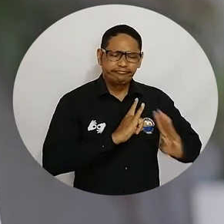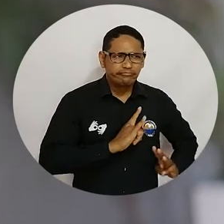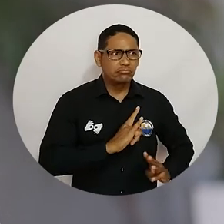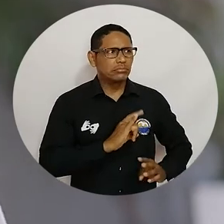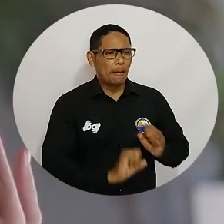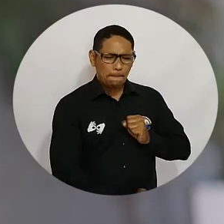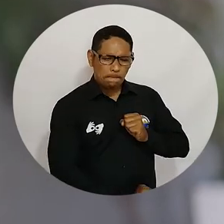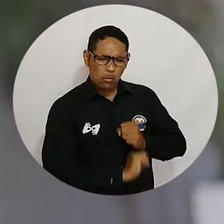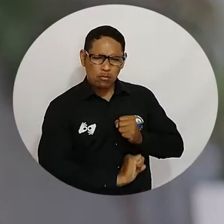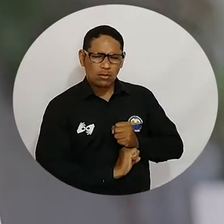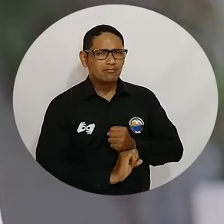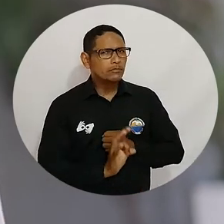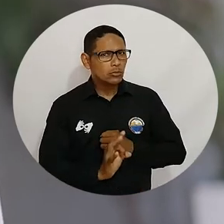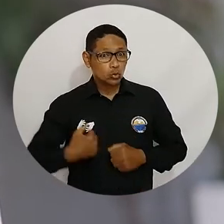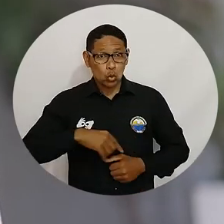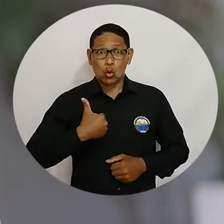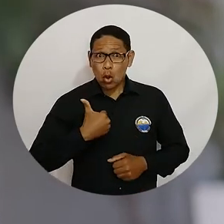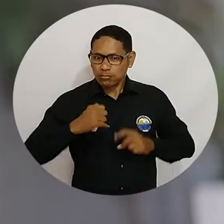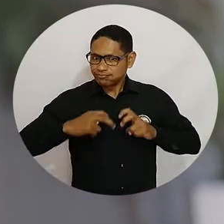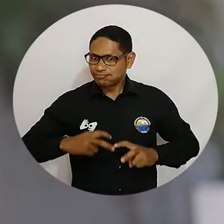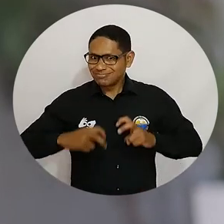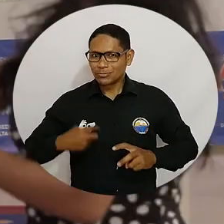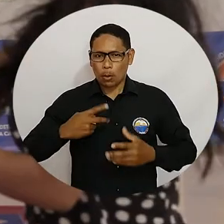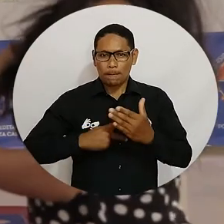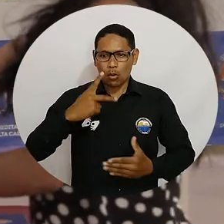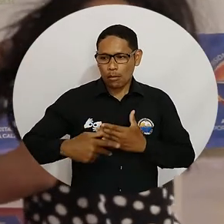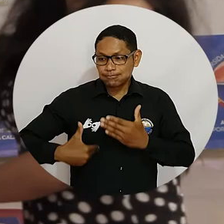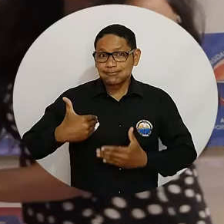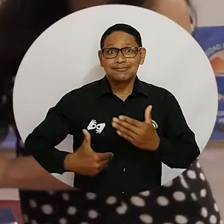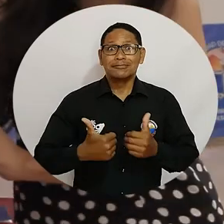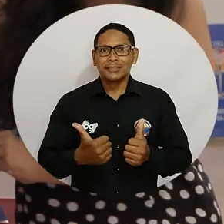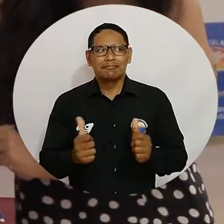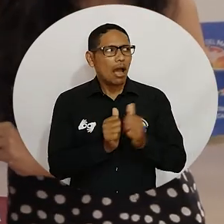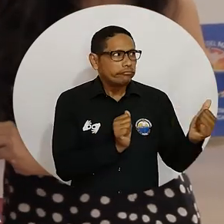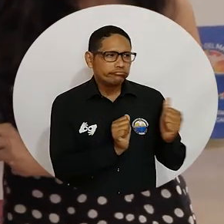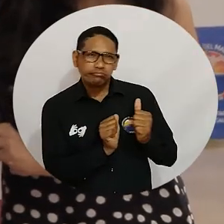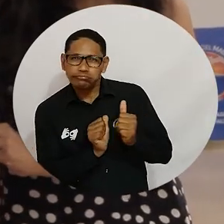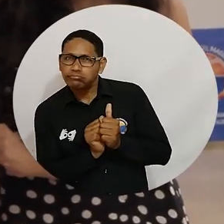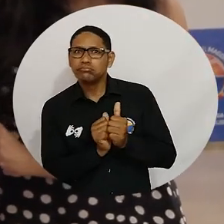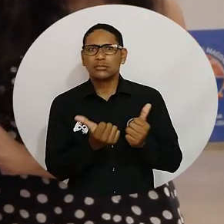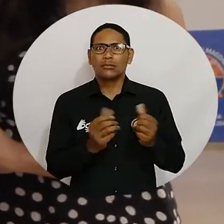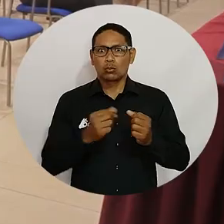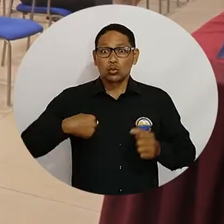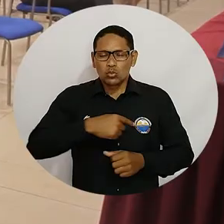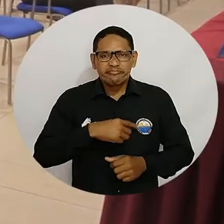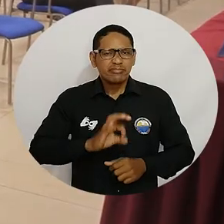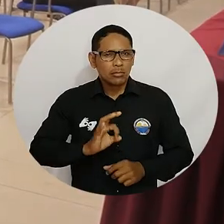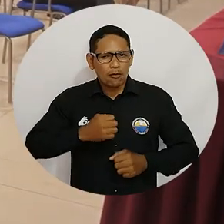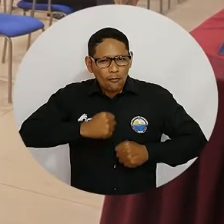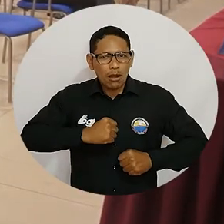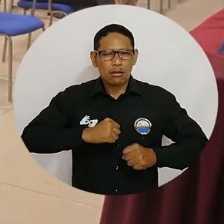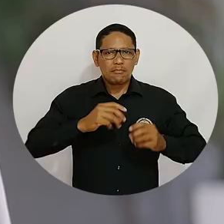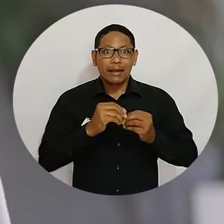Magdalena por todo el apoyo que nos ha brindado los jóvenes investigadores para llevar a cabo nuestros proyectos, todo el acompañamiento que hemos recibido. Lo que estamos